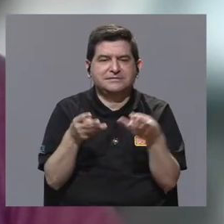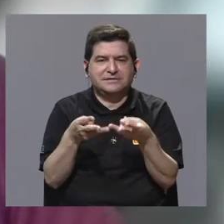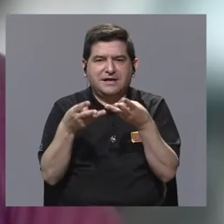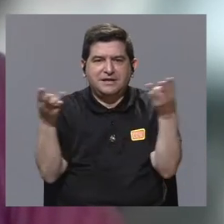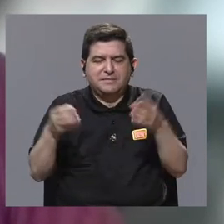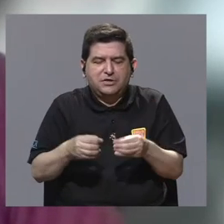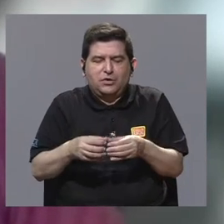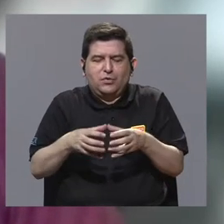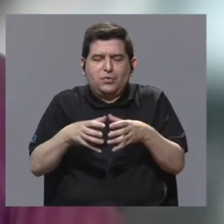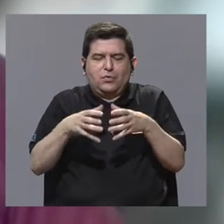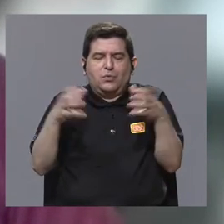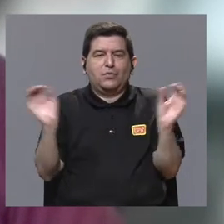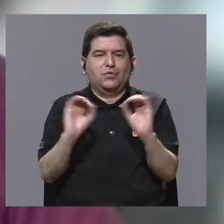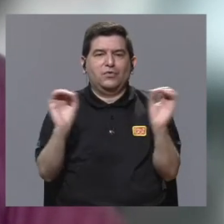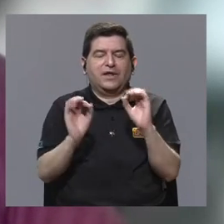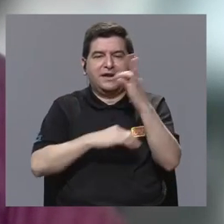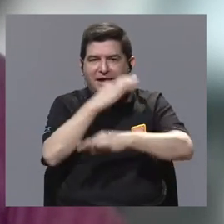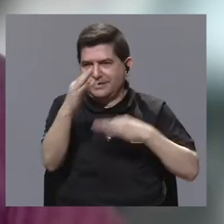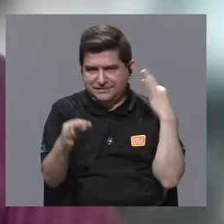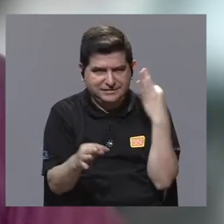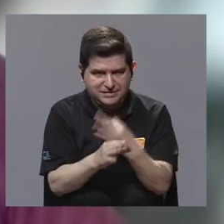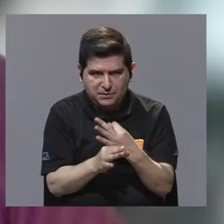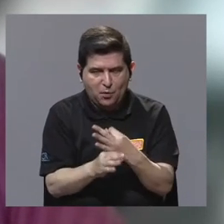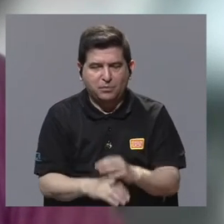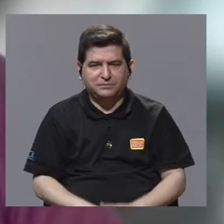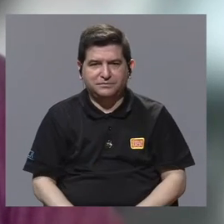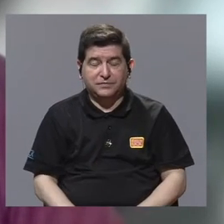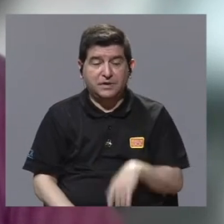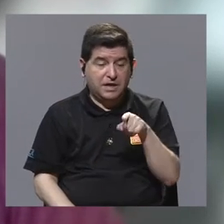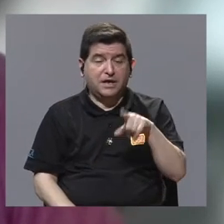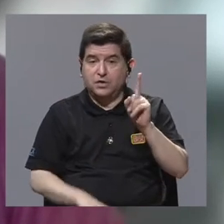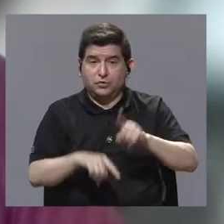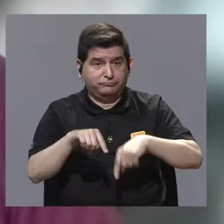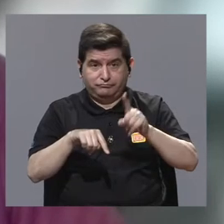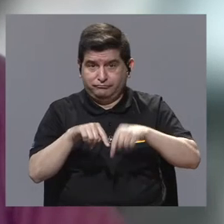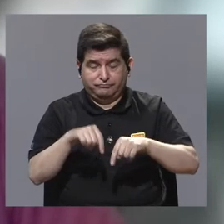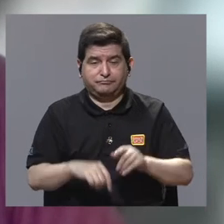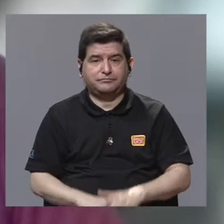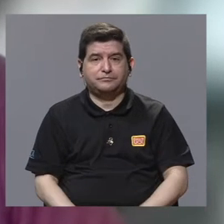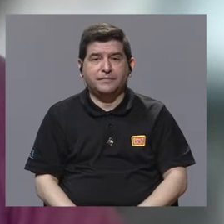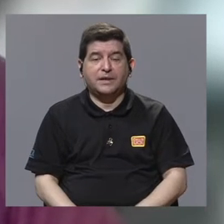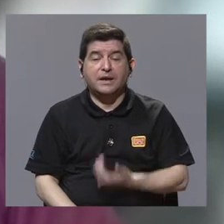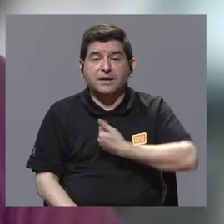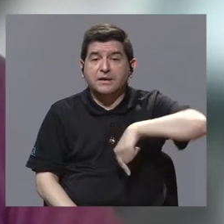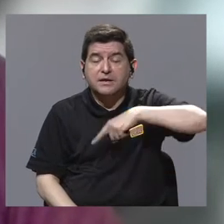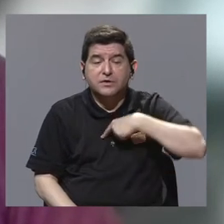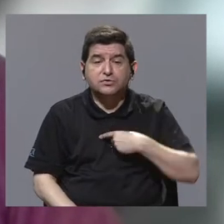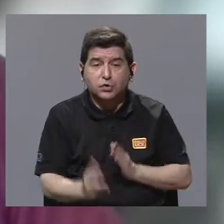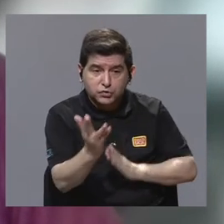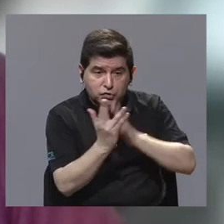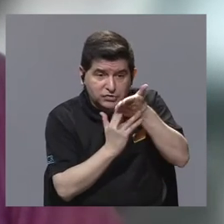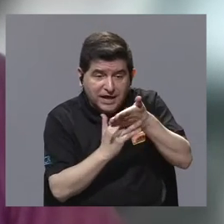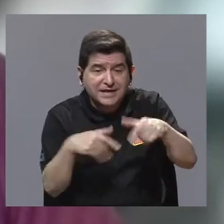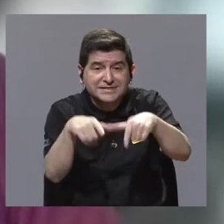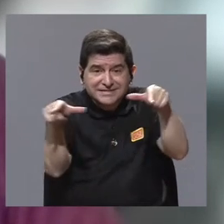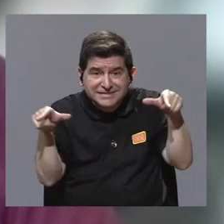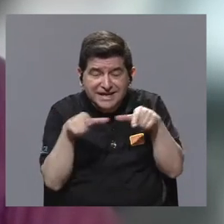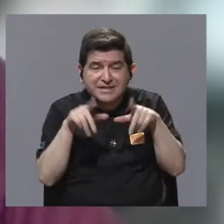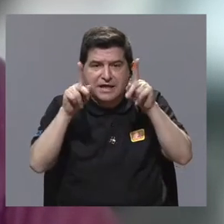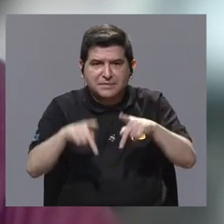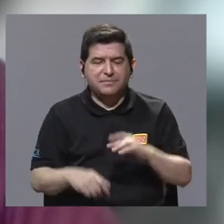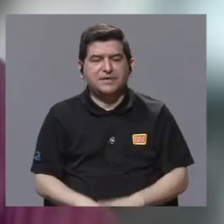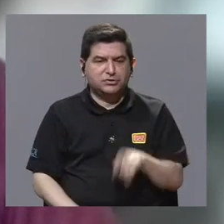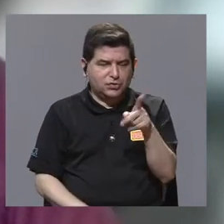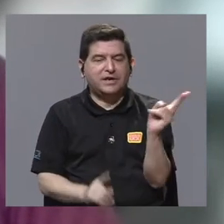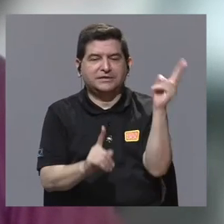radioactivo de ningún tipo, prácticamente que no se puede. Y para que lleguemos a accesar al ciclotrón, los que vamos